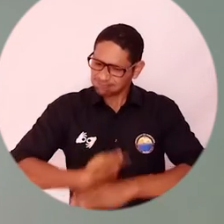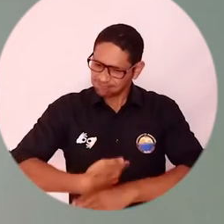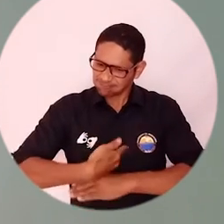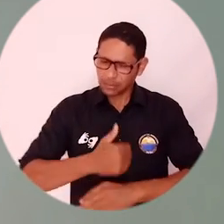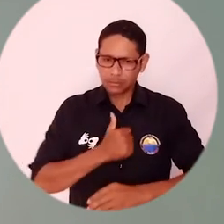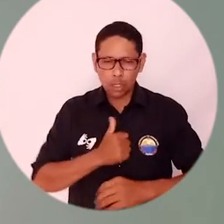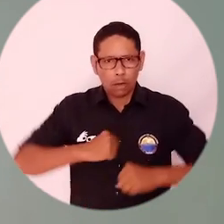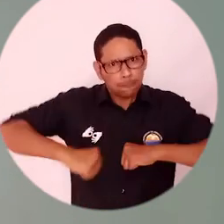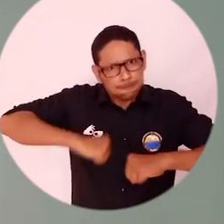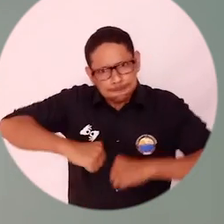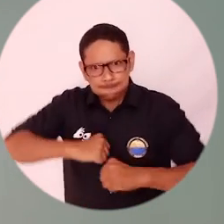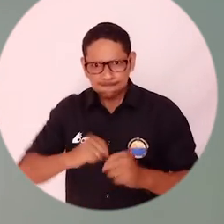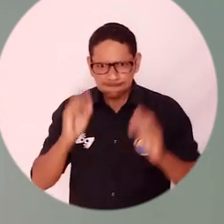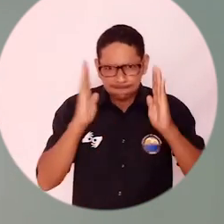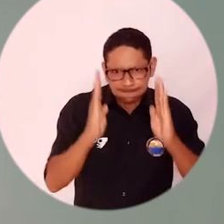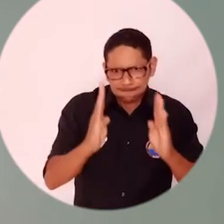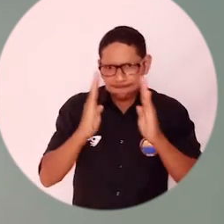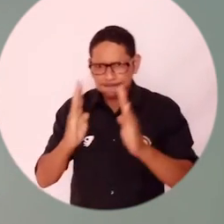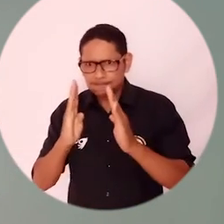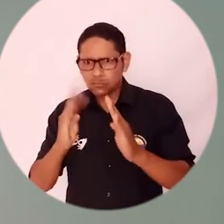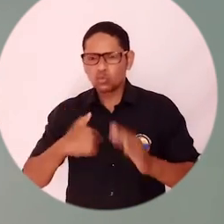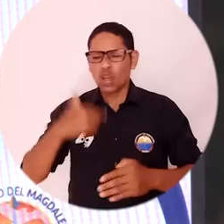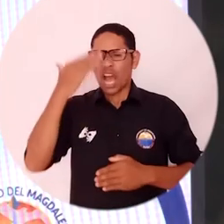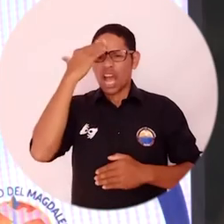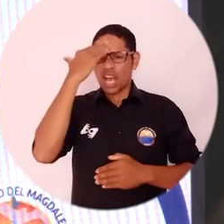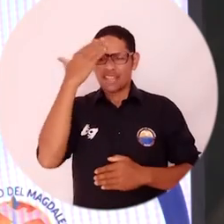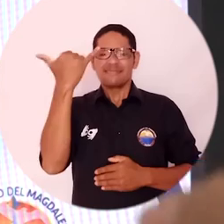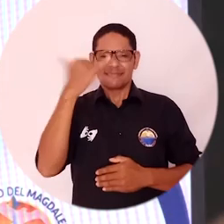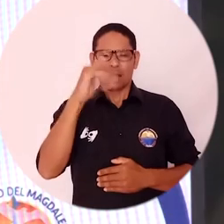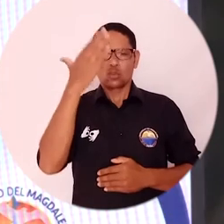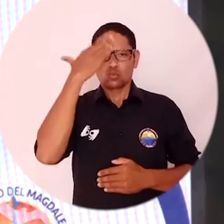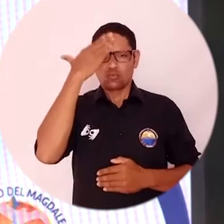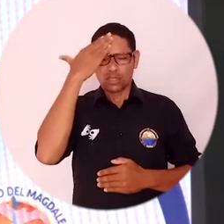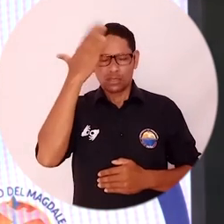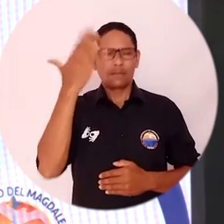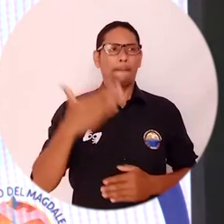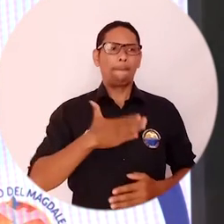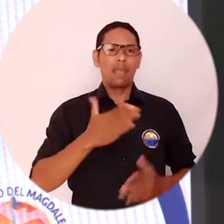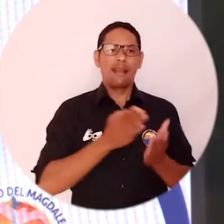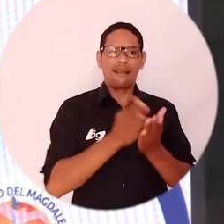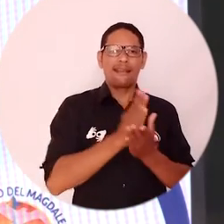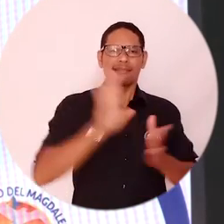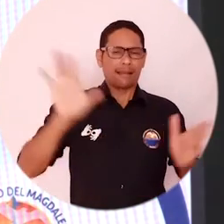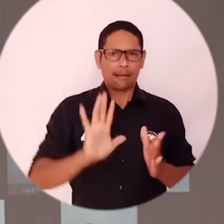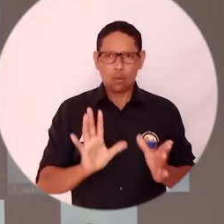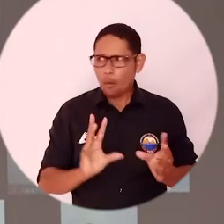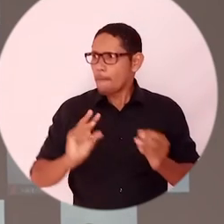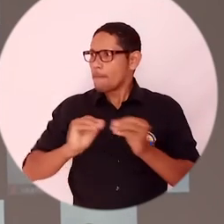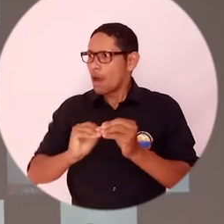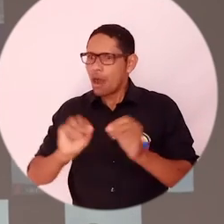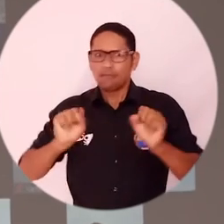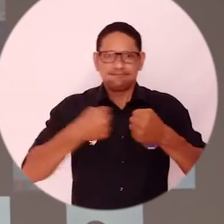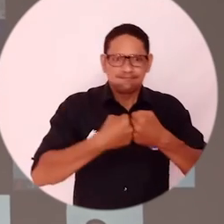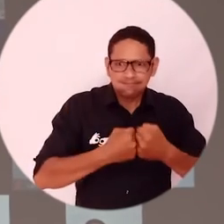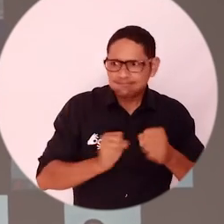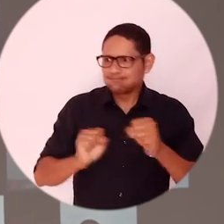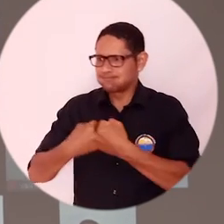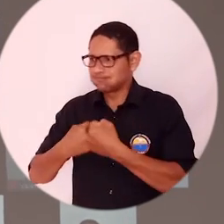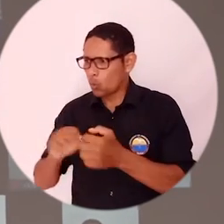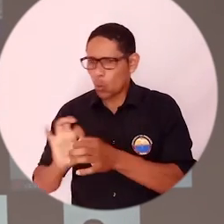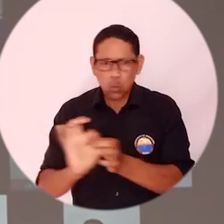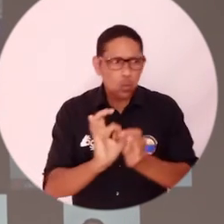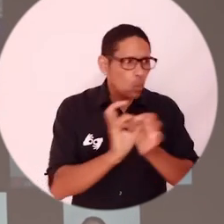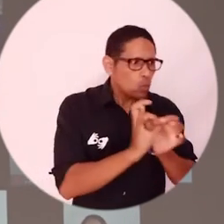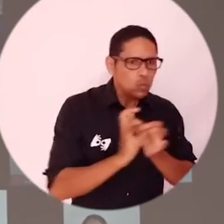concentrarnos en lo que nosotros sabemos desde nuestras distintas carreras, sino también buscar esa cooperación y sobre todo esa unión para